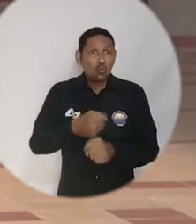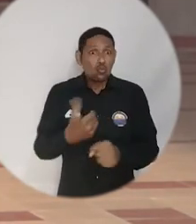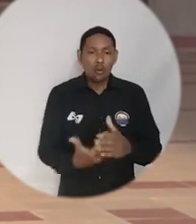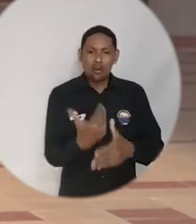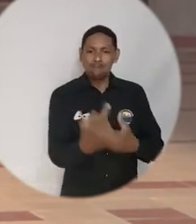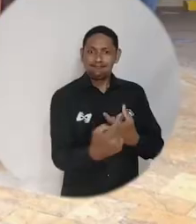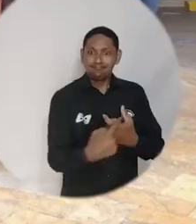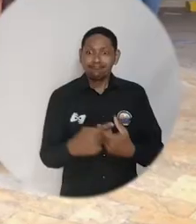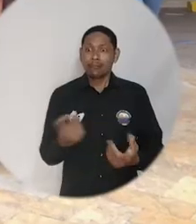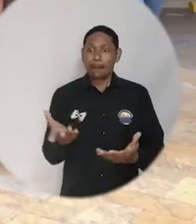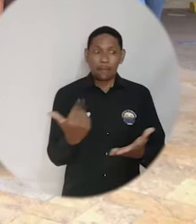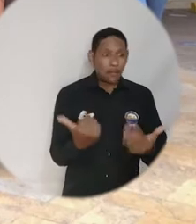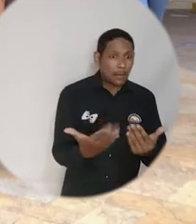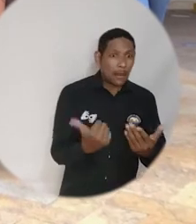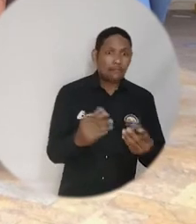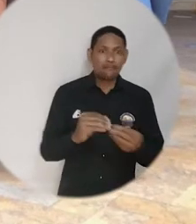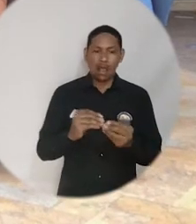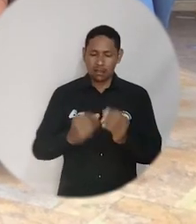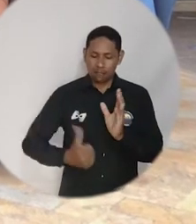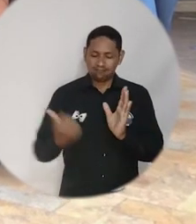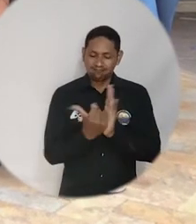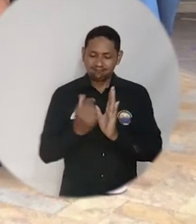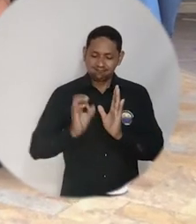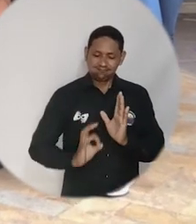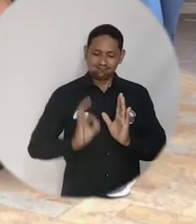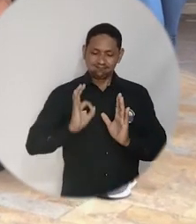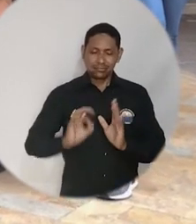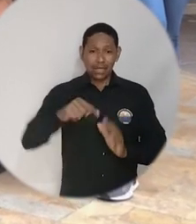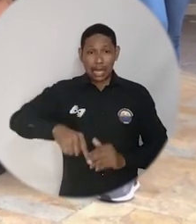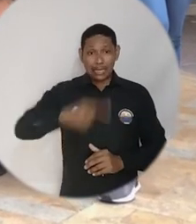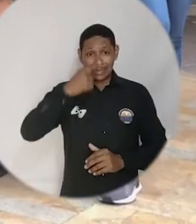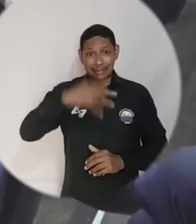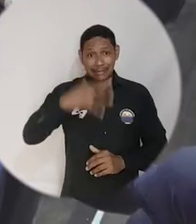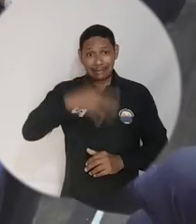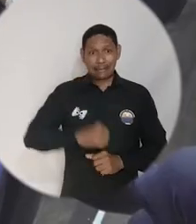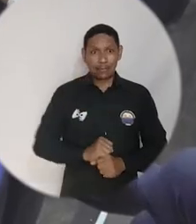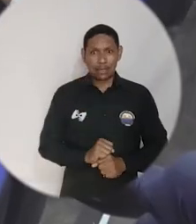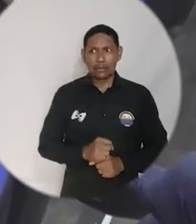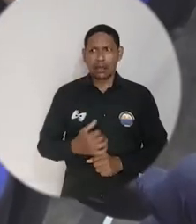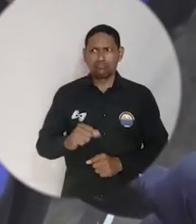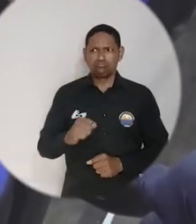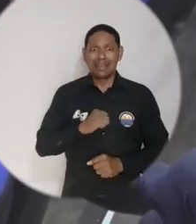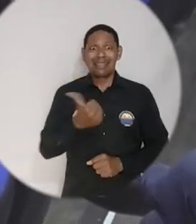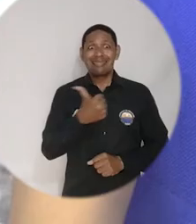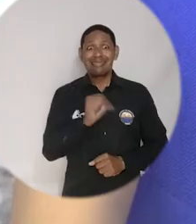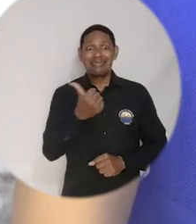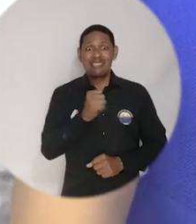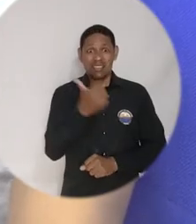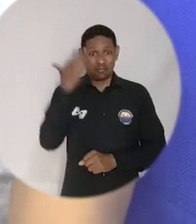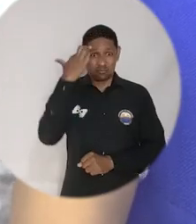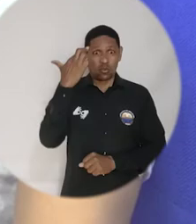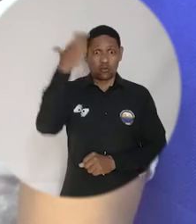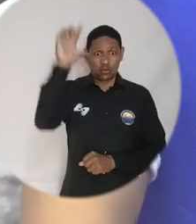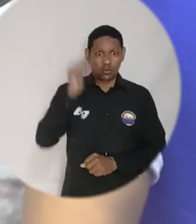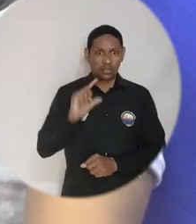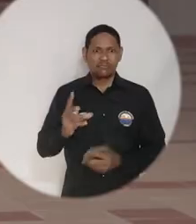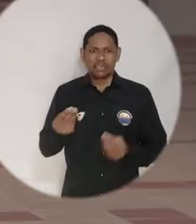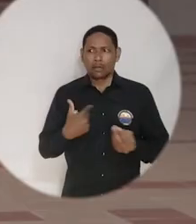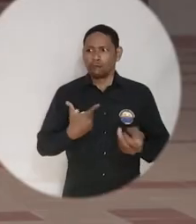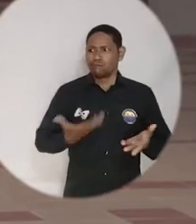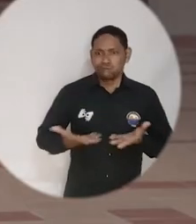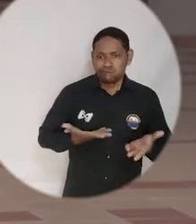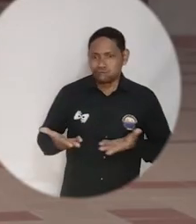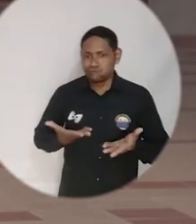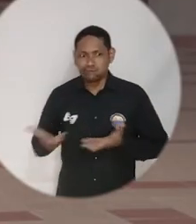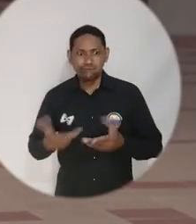empleos formales, legalizarnos y constituirnos como compañía de aquí de la ciudad de Santa Marta. Contamos con 10 profesionales al servicio